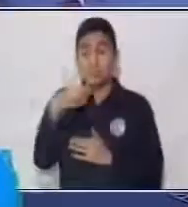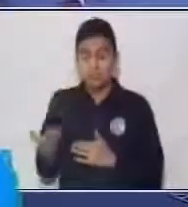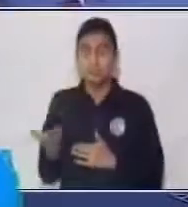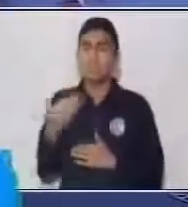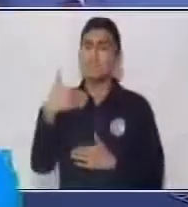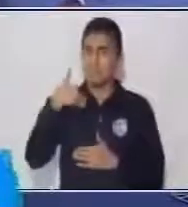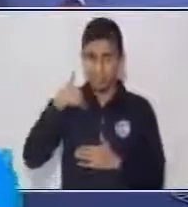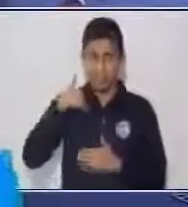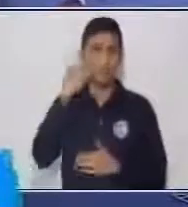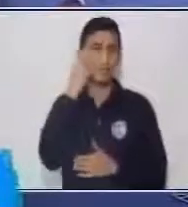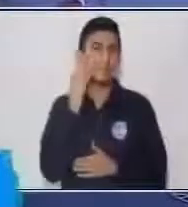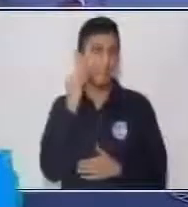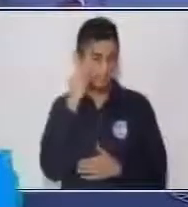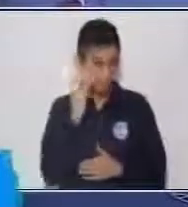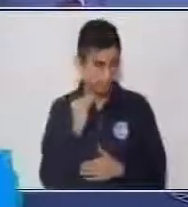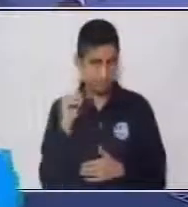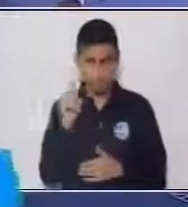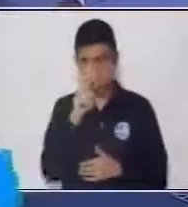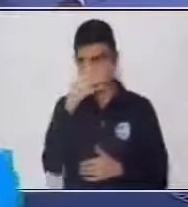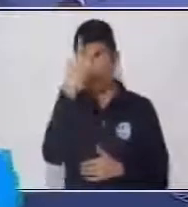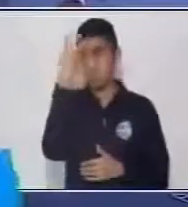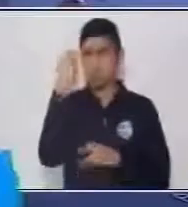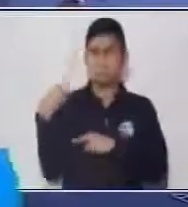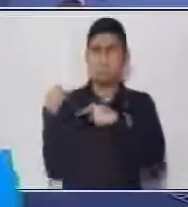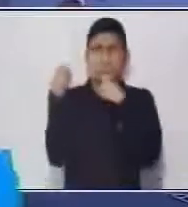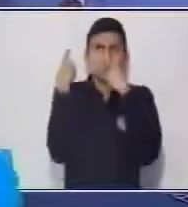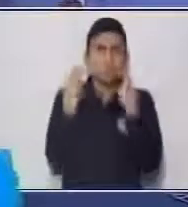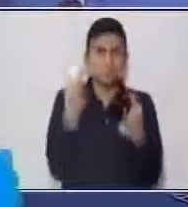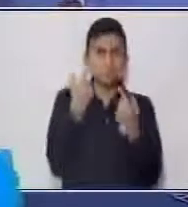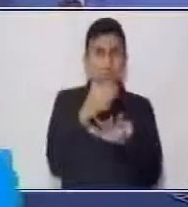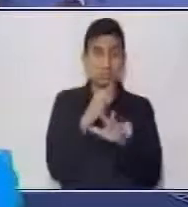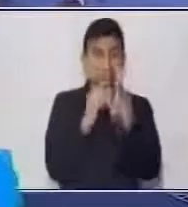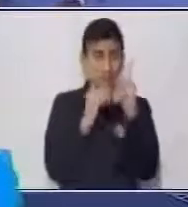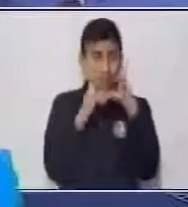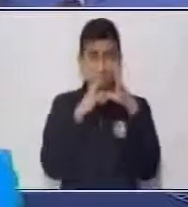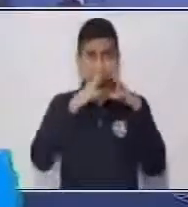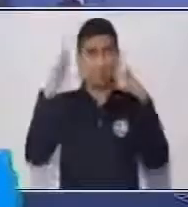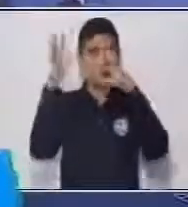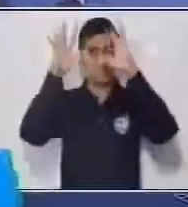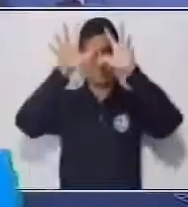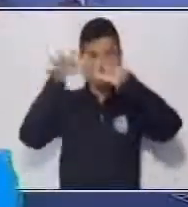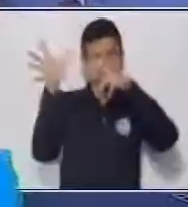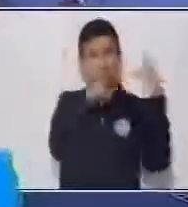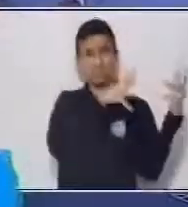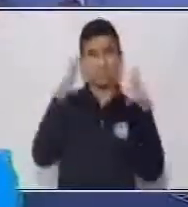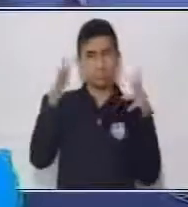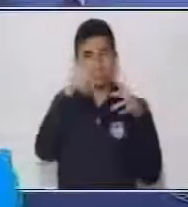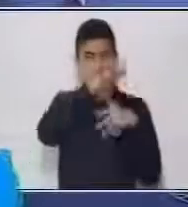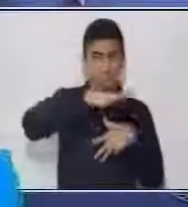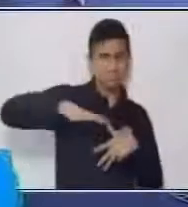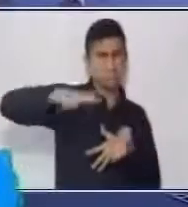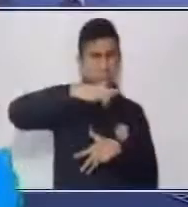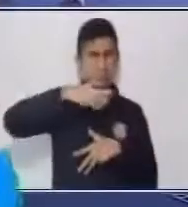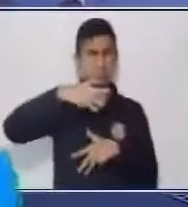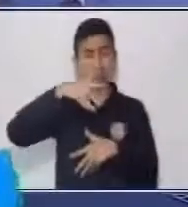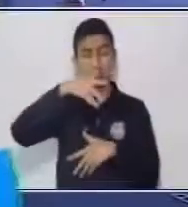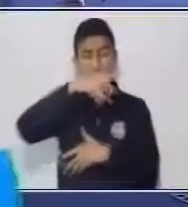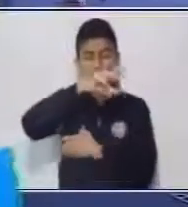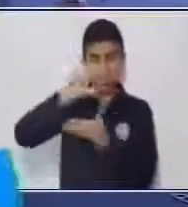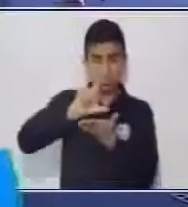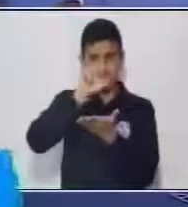olvidaremos durante mucho tiempo. Hubo una gran tormenta en la ciudad y se fue la luz.